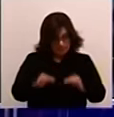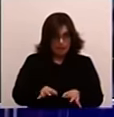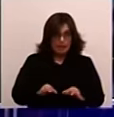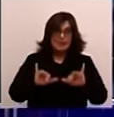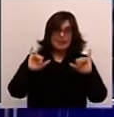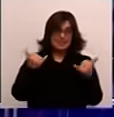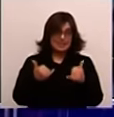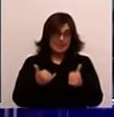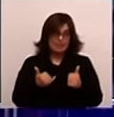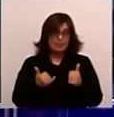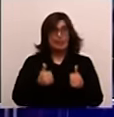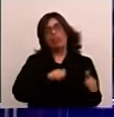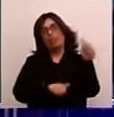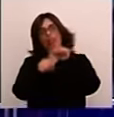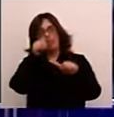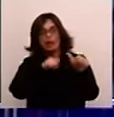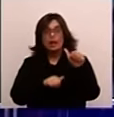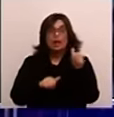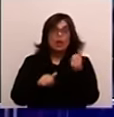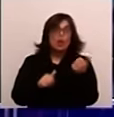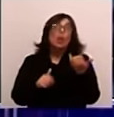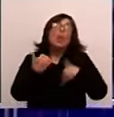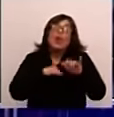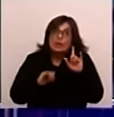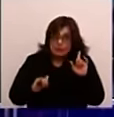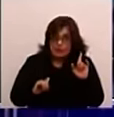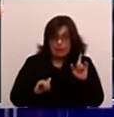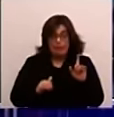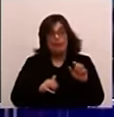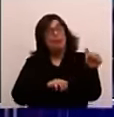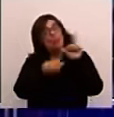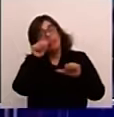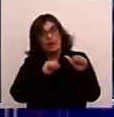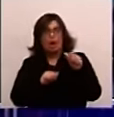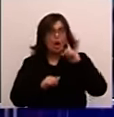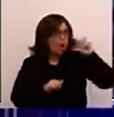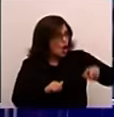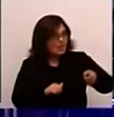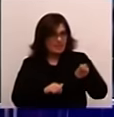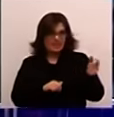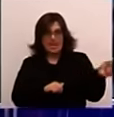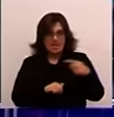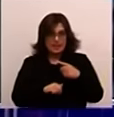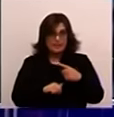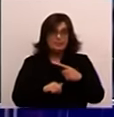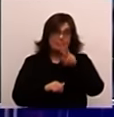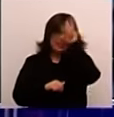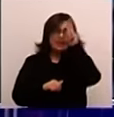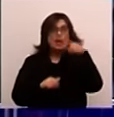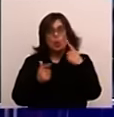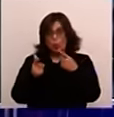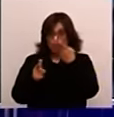borrachos, según cuentan los cronistas, Rivera dio la orden. Se encontraba con un cacique que se llamaba Venado,